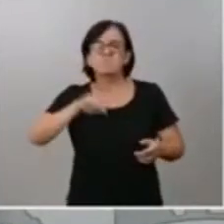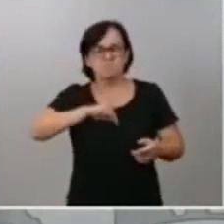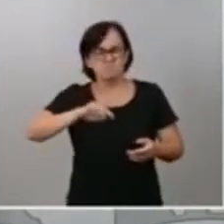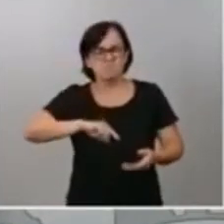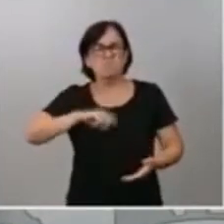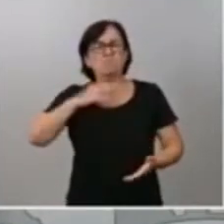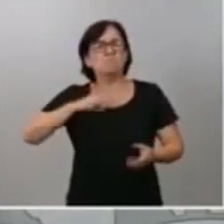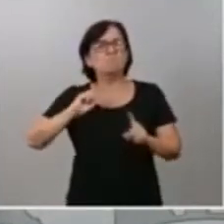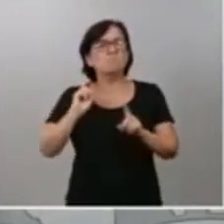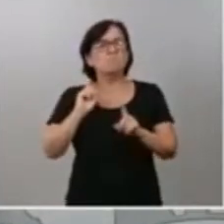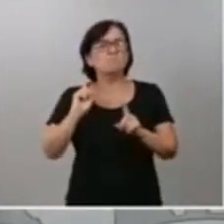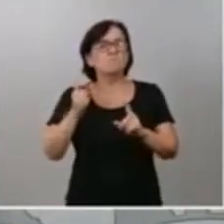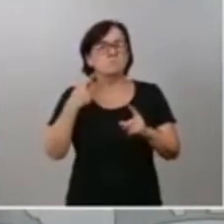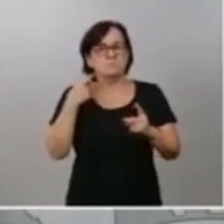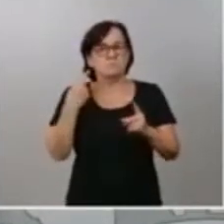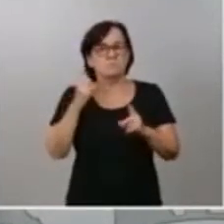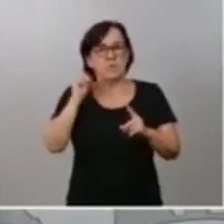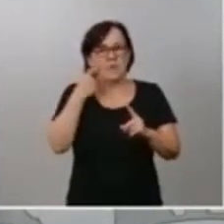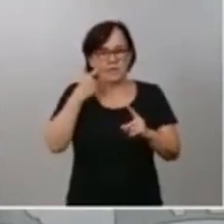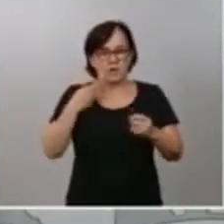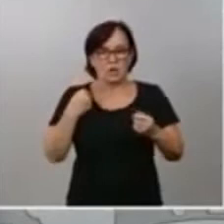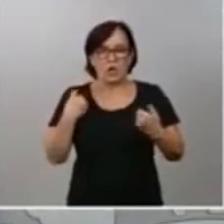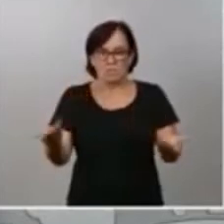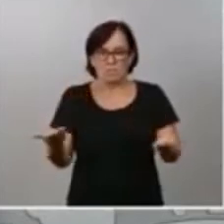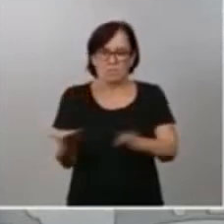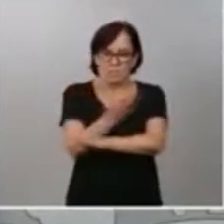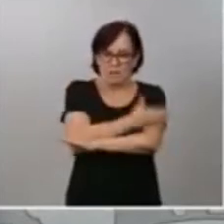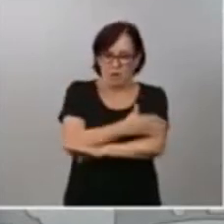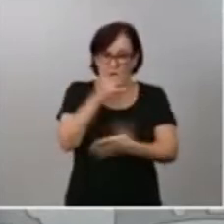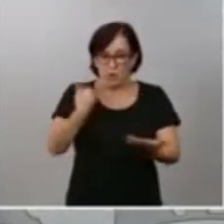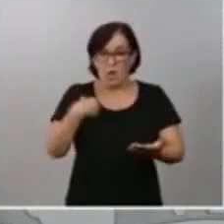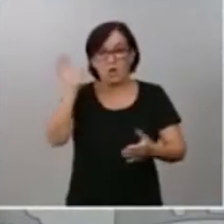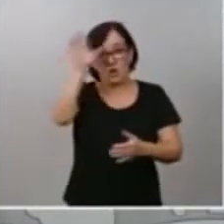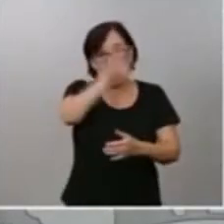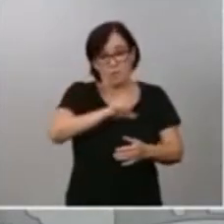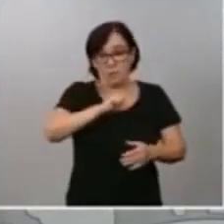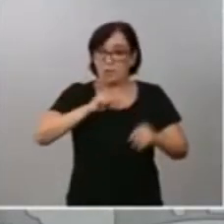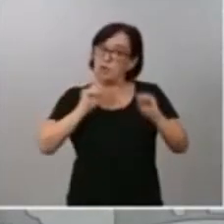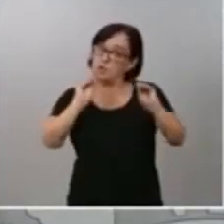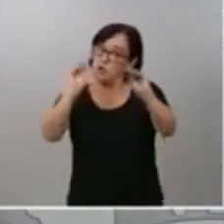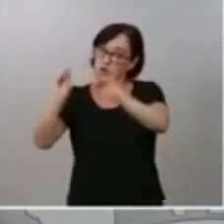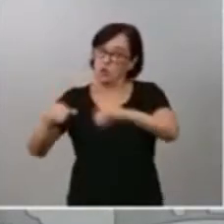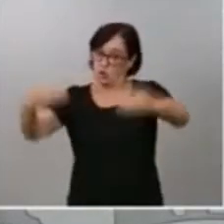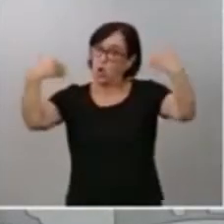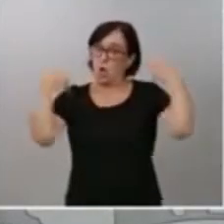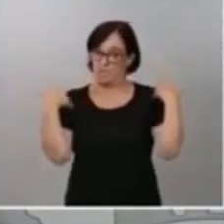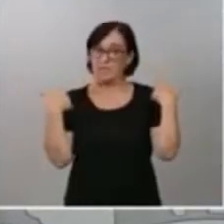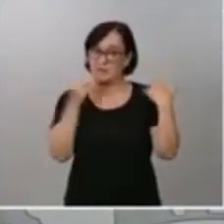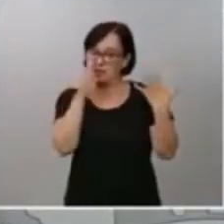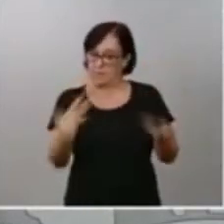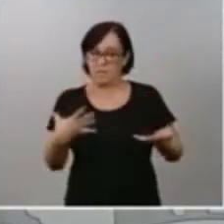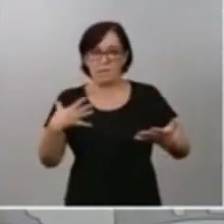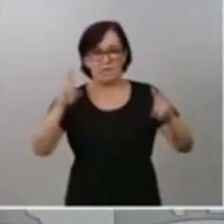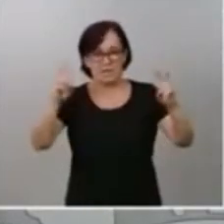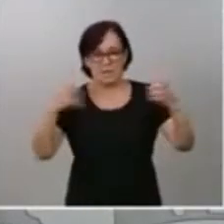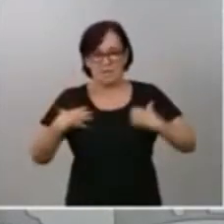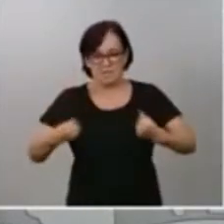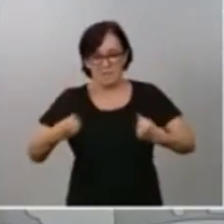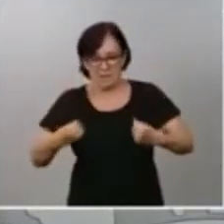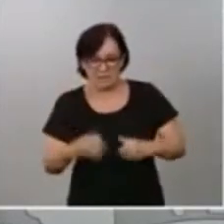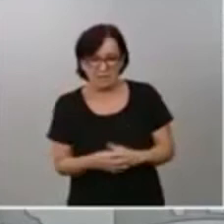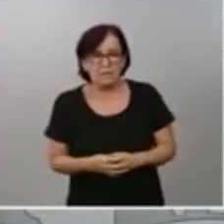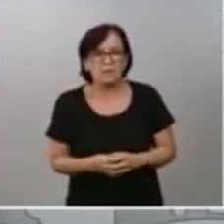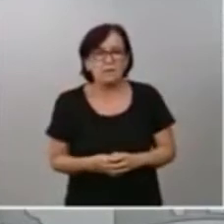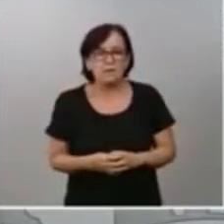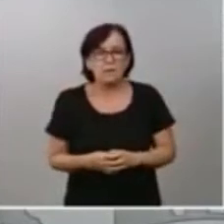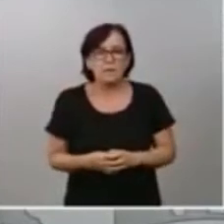que tienen ahora mismo las comunidades autónomas, que son las competentes en el ámbito de la sanidad y la salud pública. Como